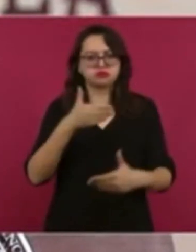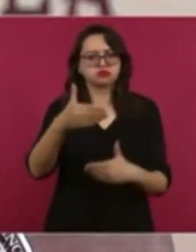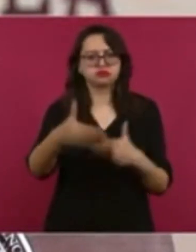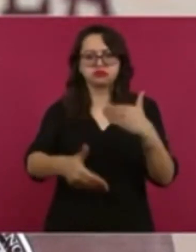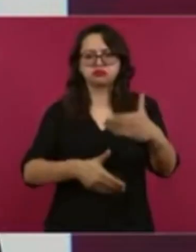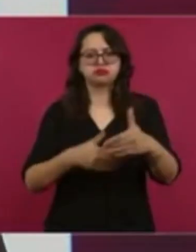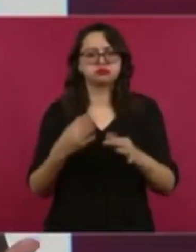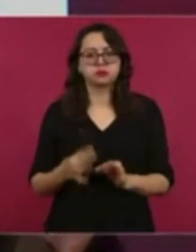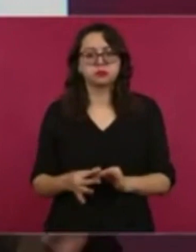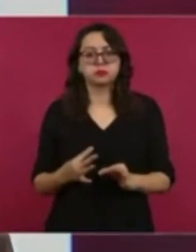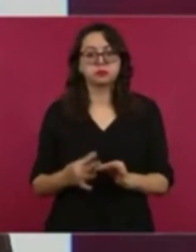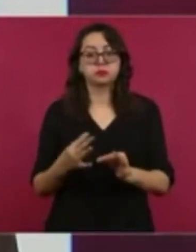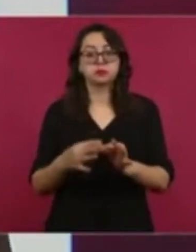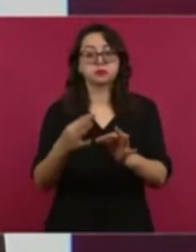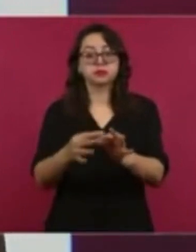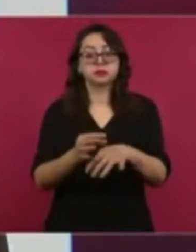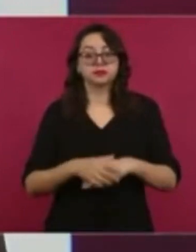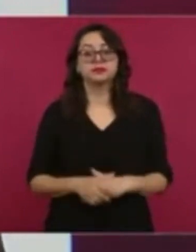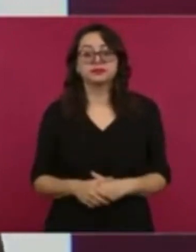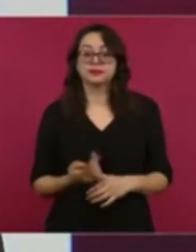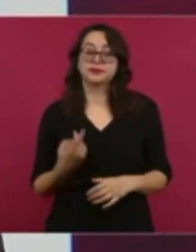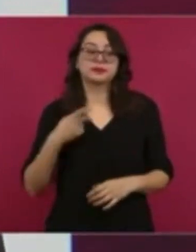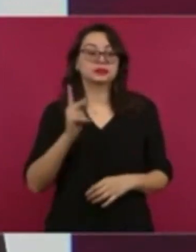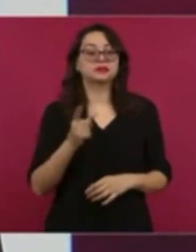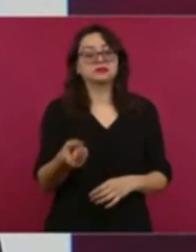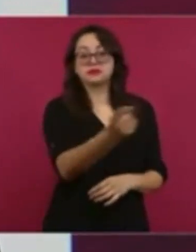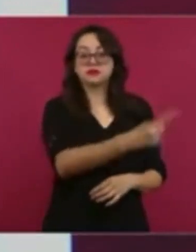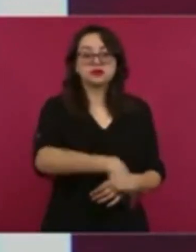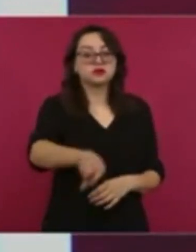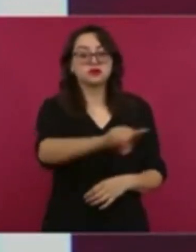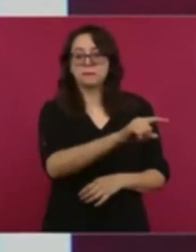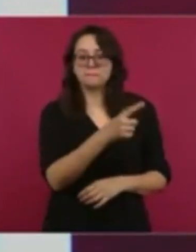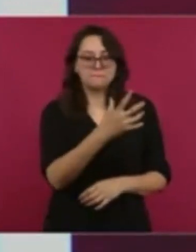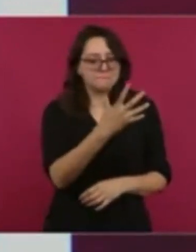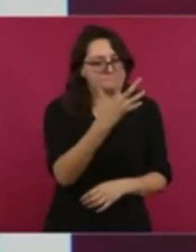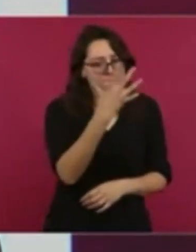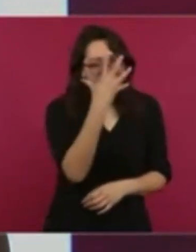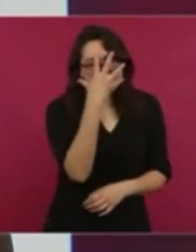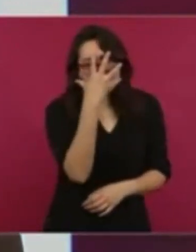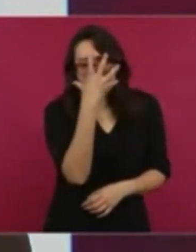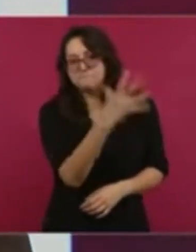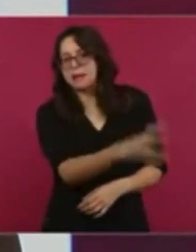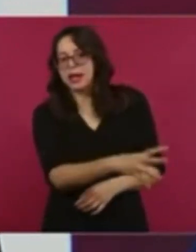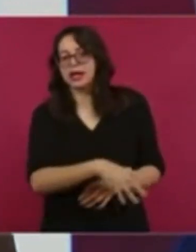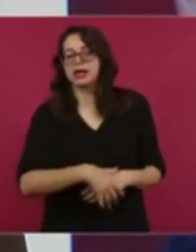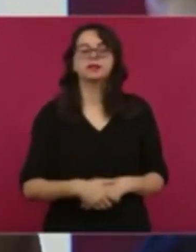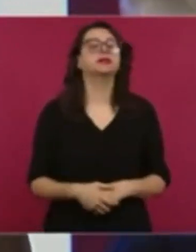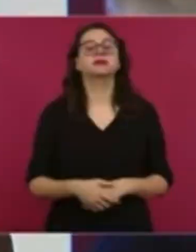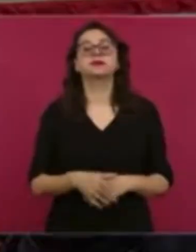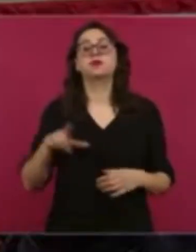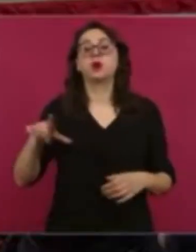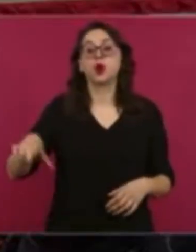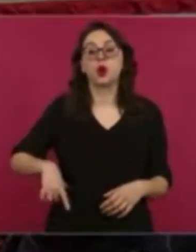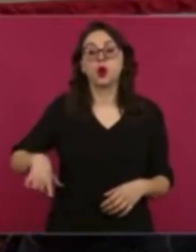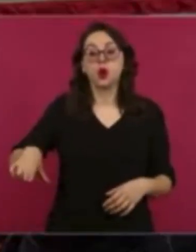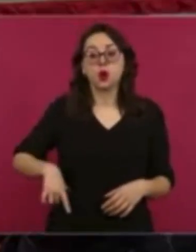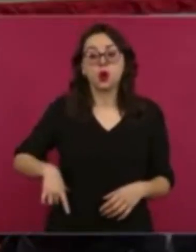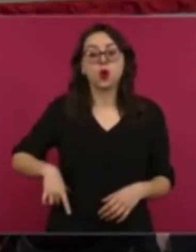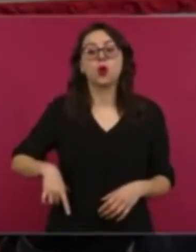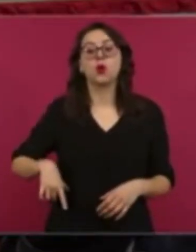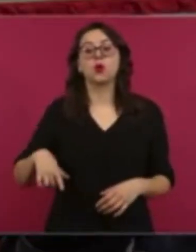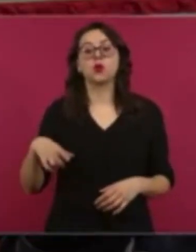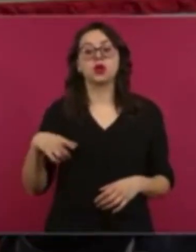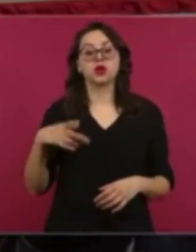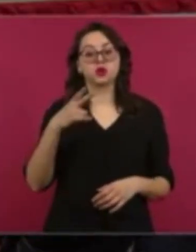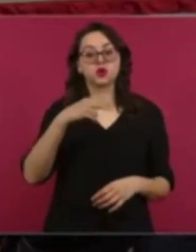Pero para vergüenza de los medios de comunicación, no nada más fue el gobierno de Nuevo León quien los desmintió, sino hasta el vocero de